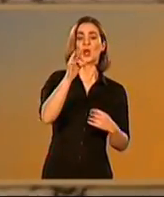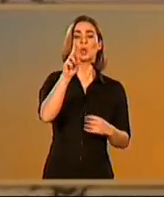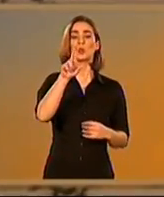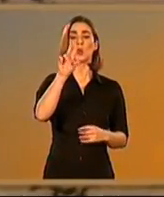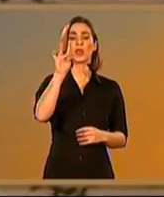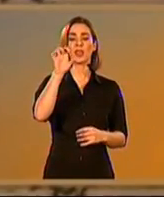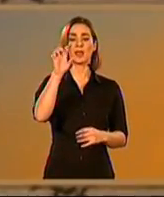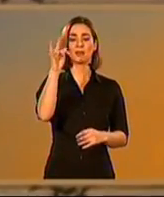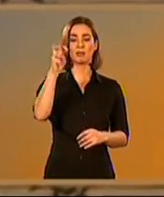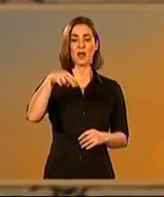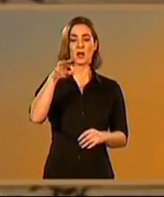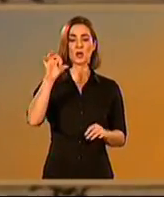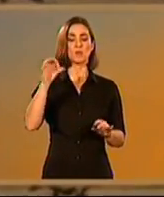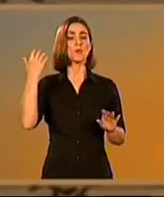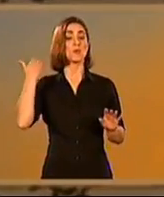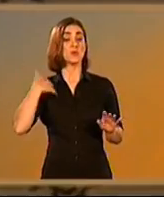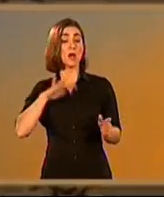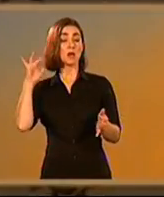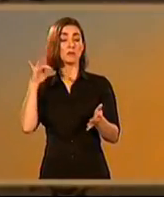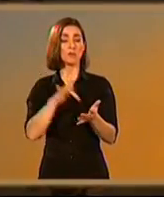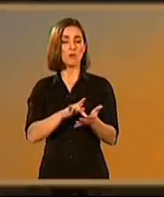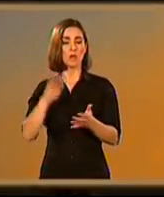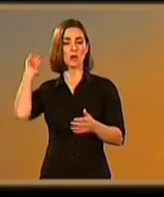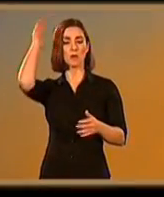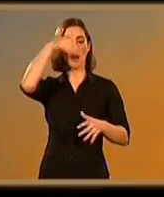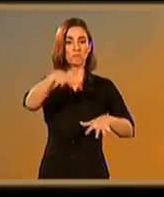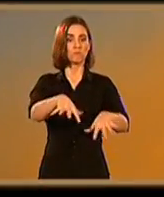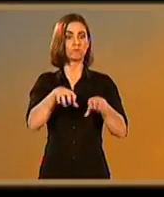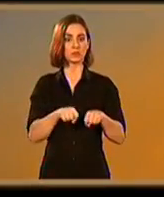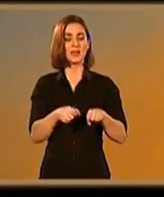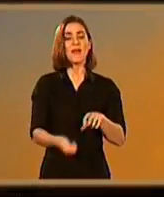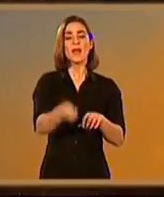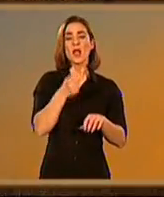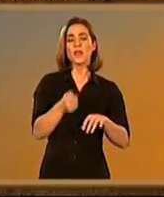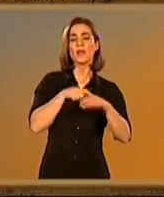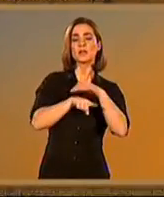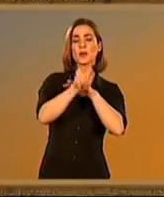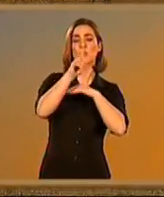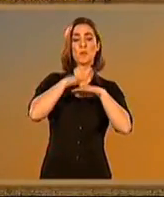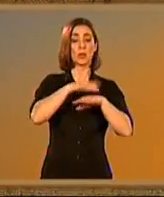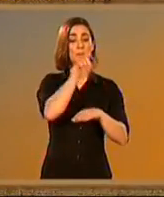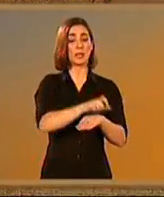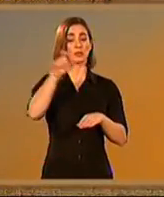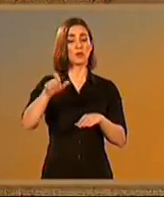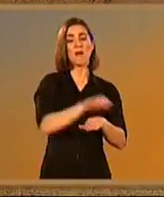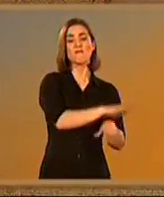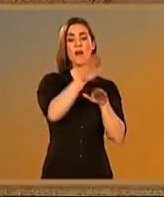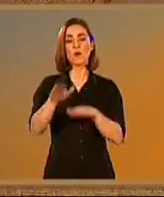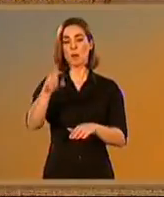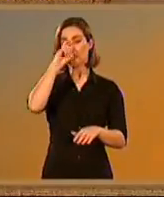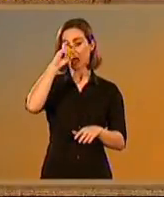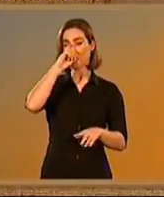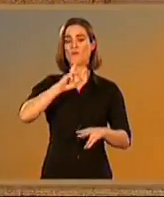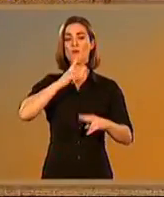romanos, entre otras cosas, porque durante la guerra civil se alió con César frente a Pompeyo, lo que le supuso un largo periodo de